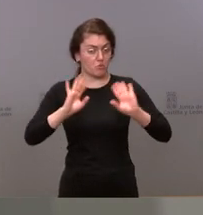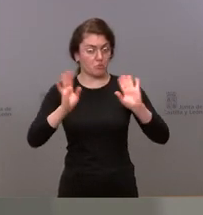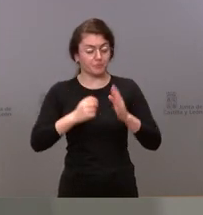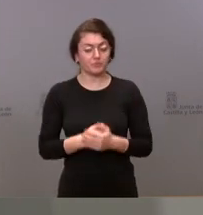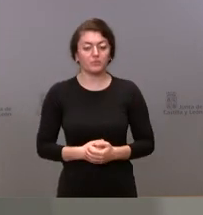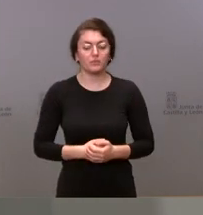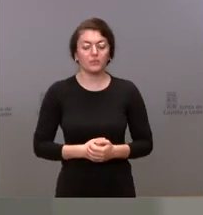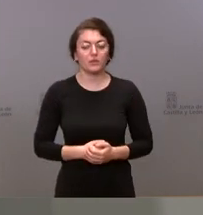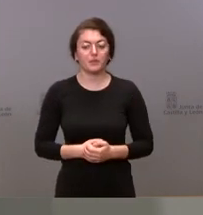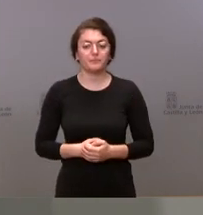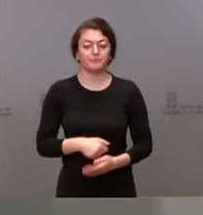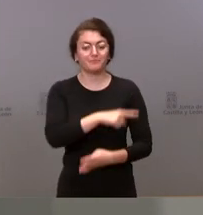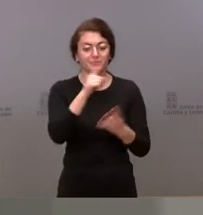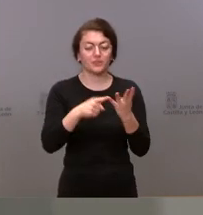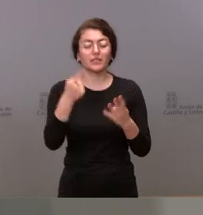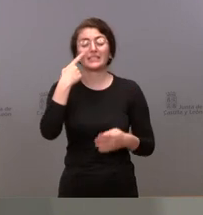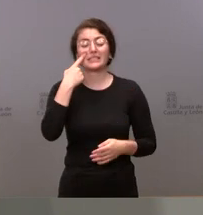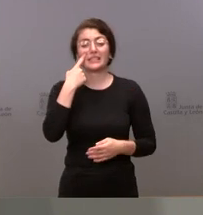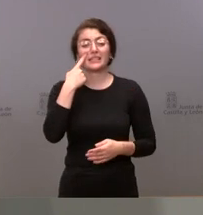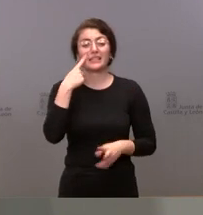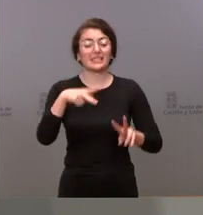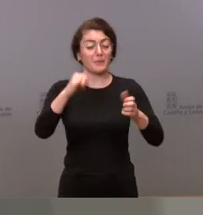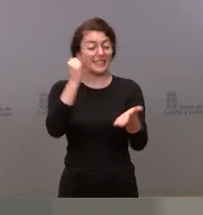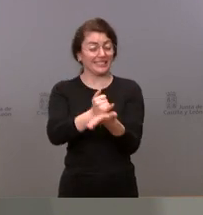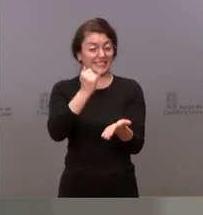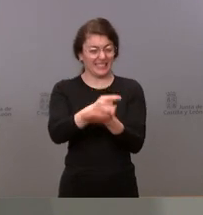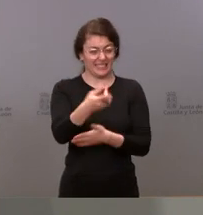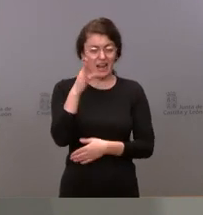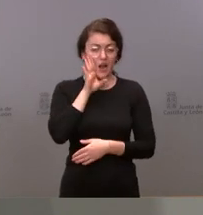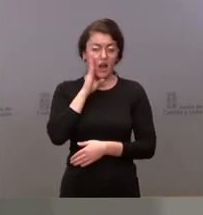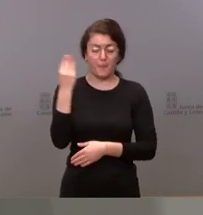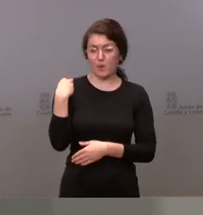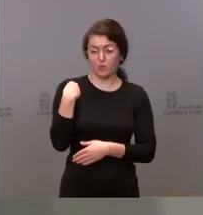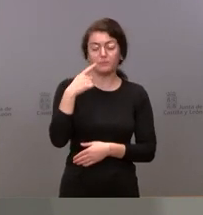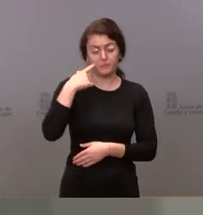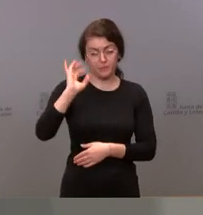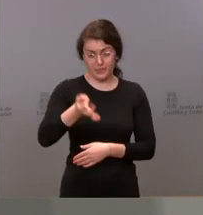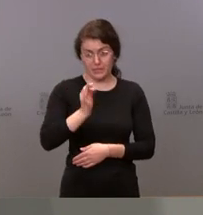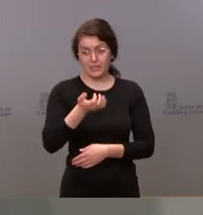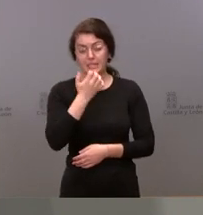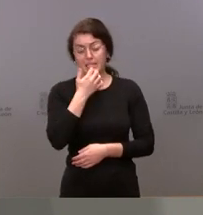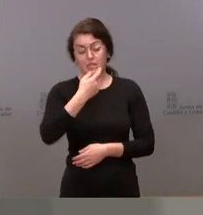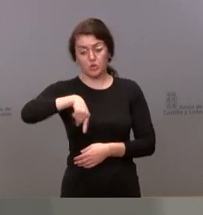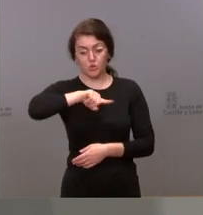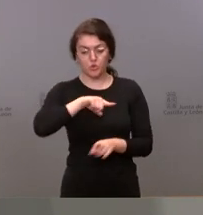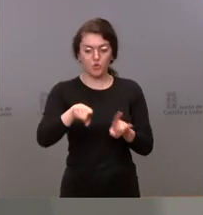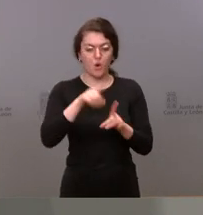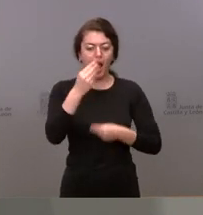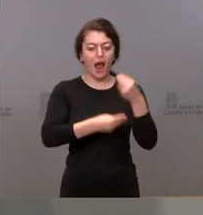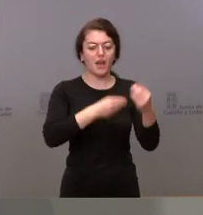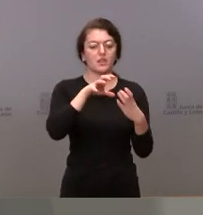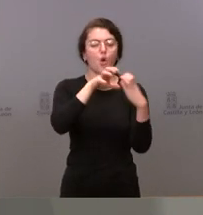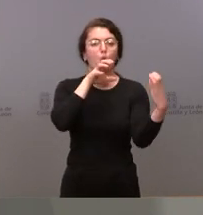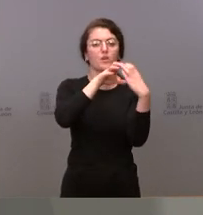relación con la relación de test que usted demandaba efectivamente si nosotros ponemos en marcha estas unidades móviles